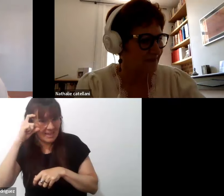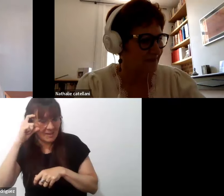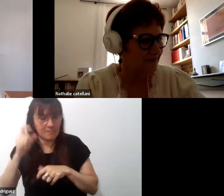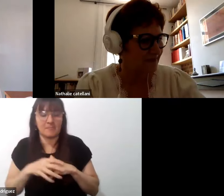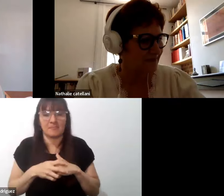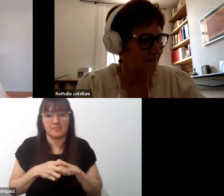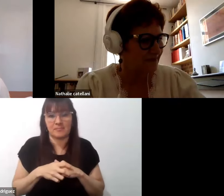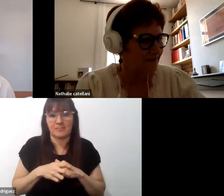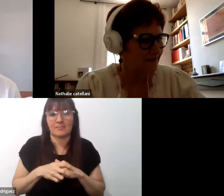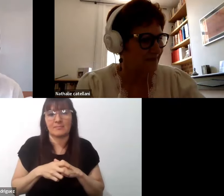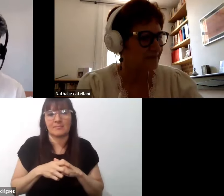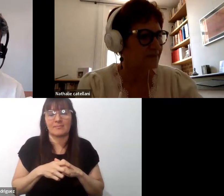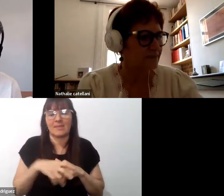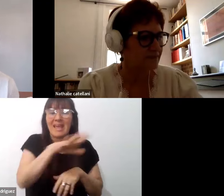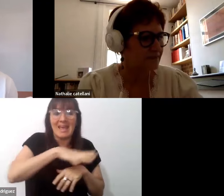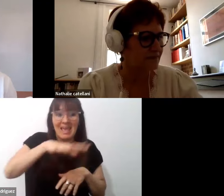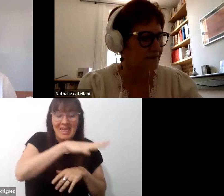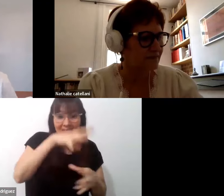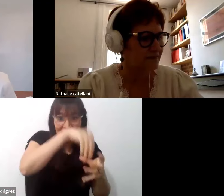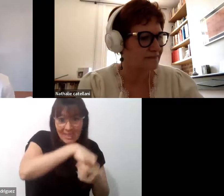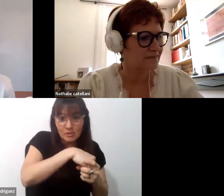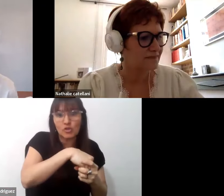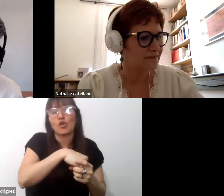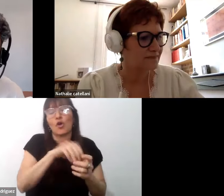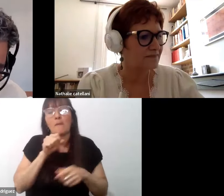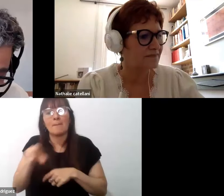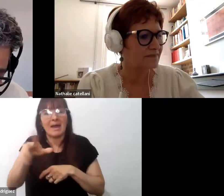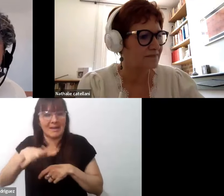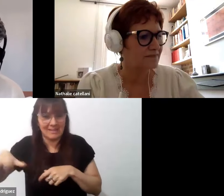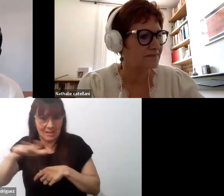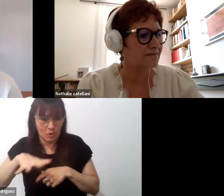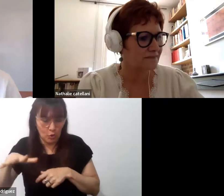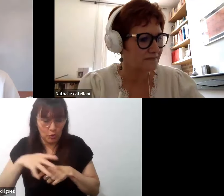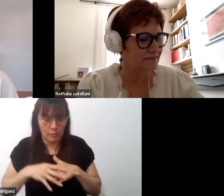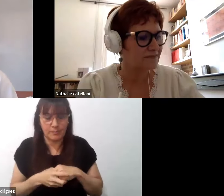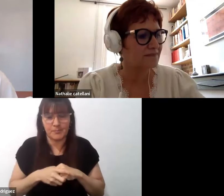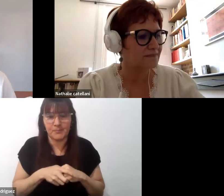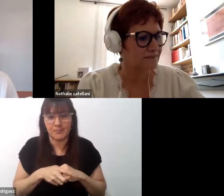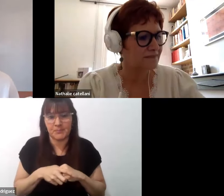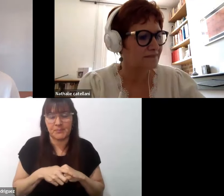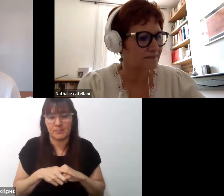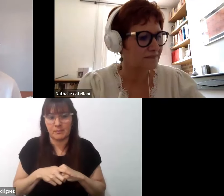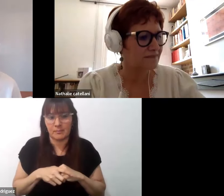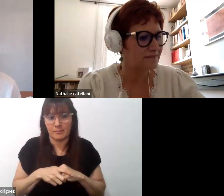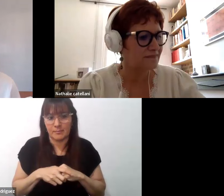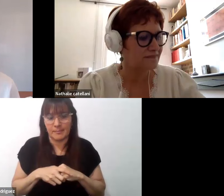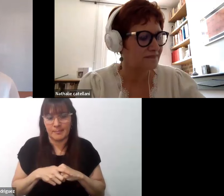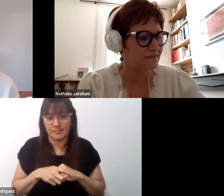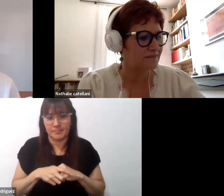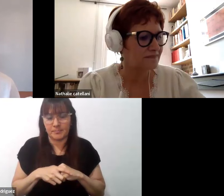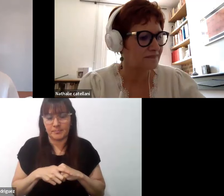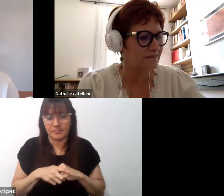territorio y en el territorio de la educación desde el campo pedagógico. Así que, en